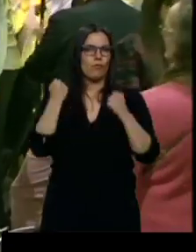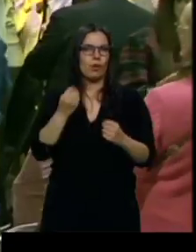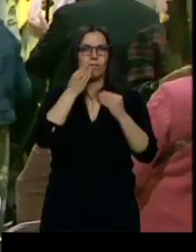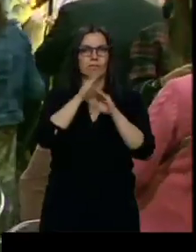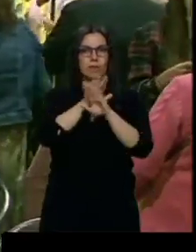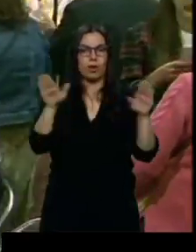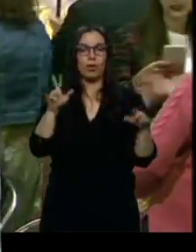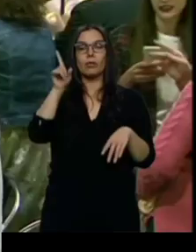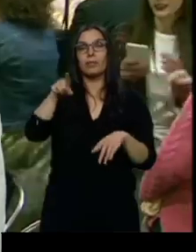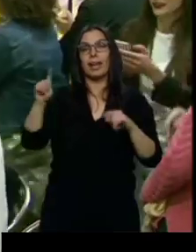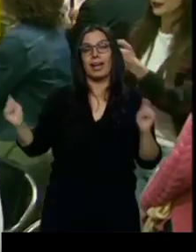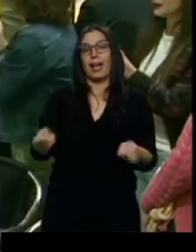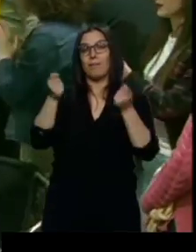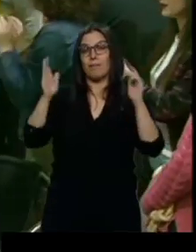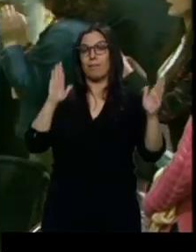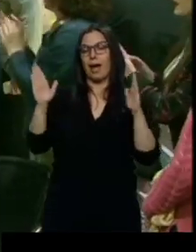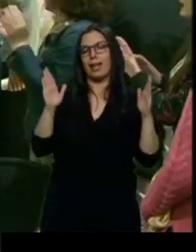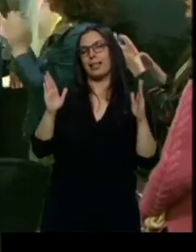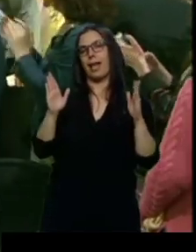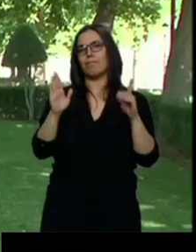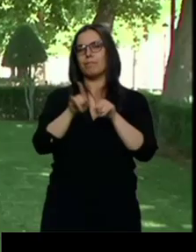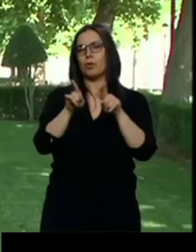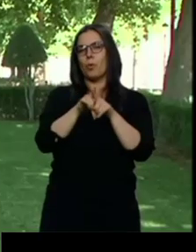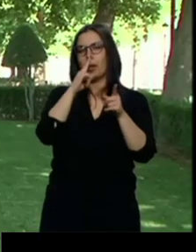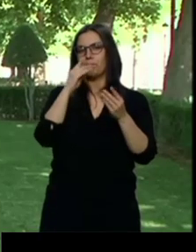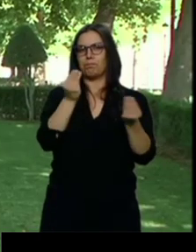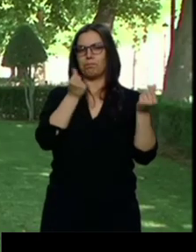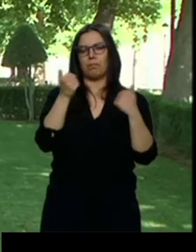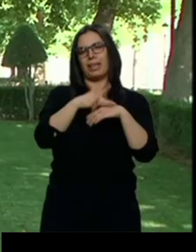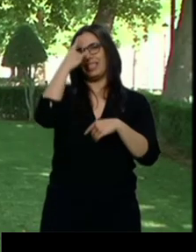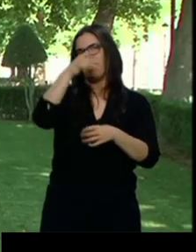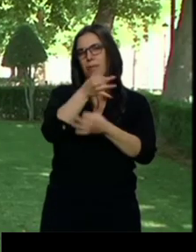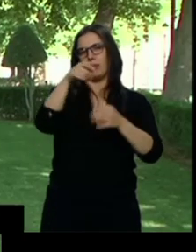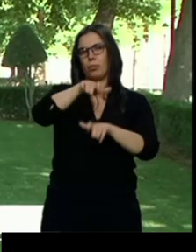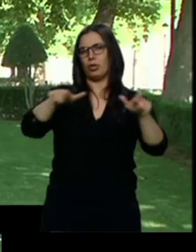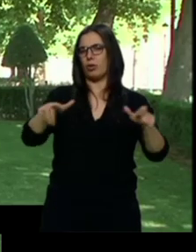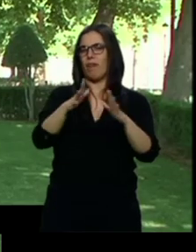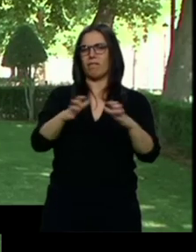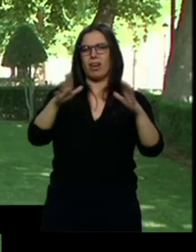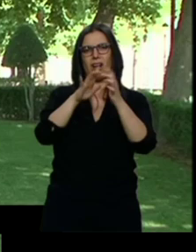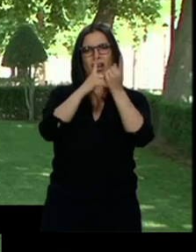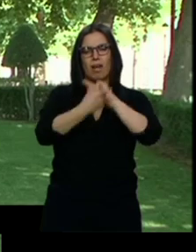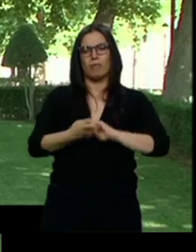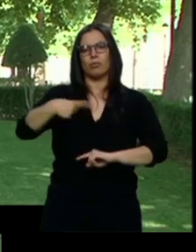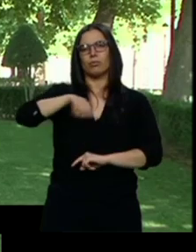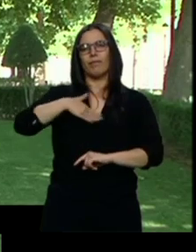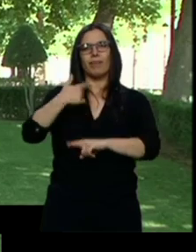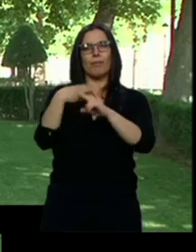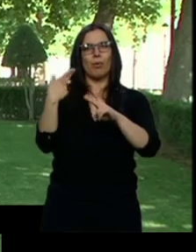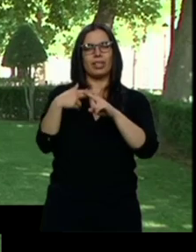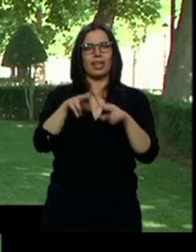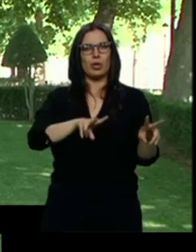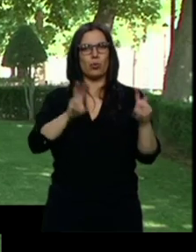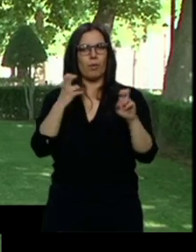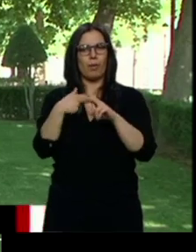termómetro perfecto para saber que los ciudadanos querían un cambio. Un cambio con unas políticas nuevas, unas políticas cercanas, que ellos